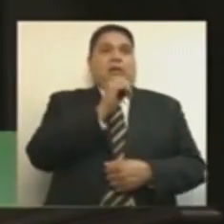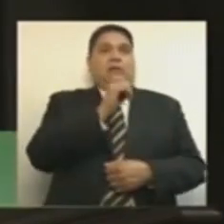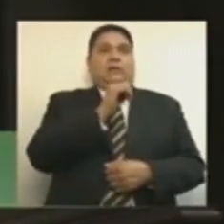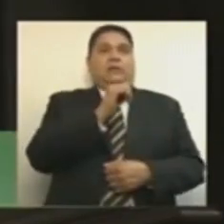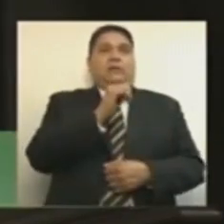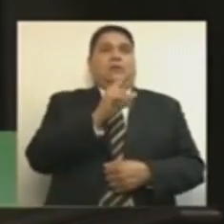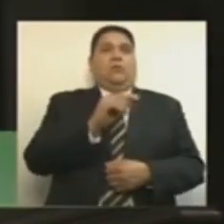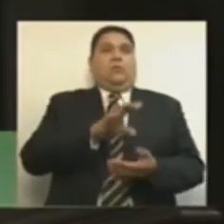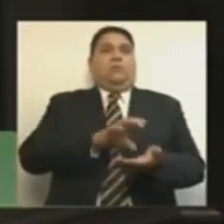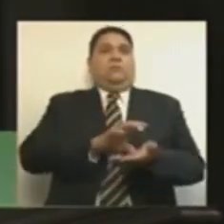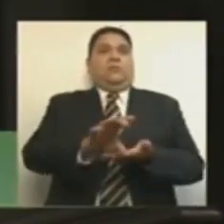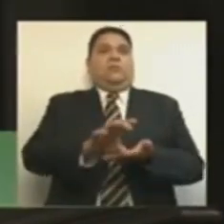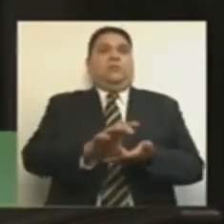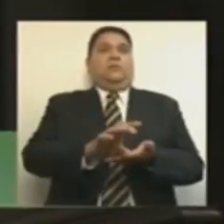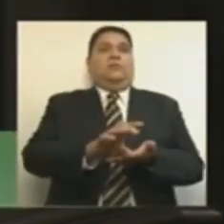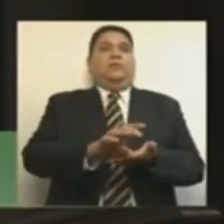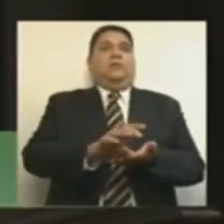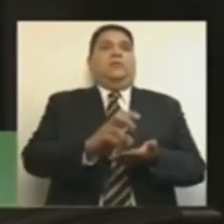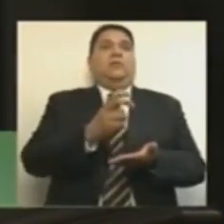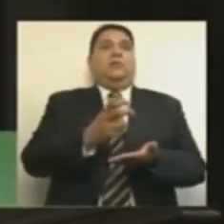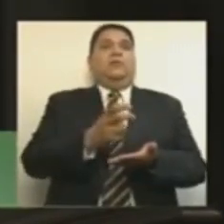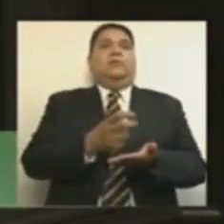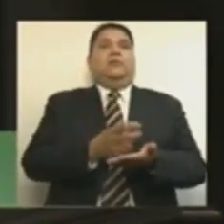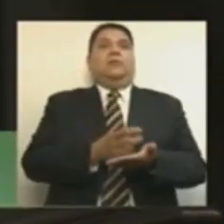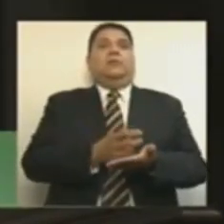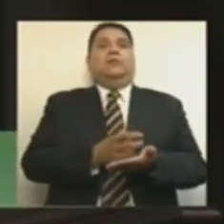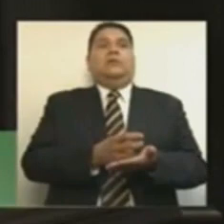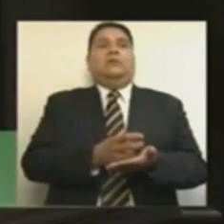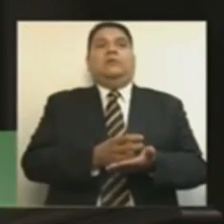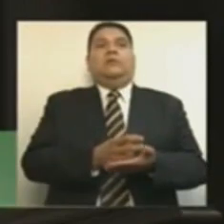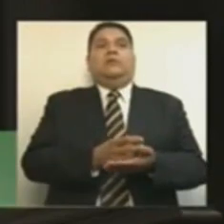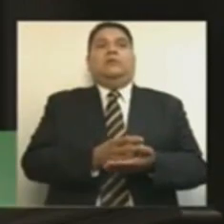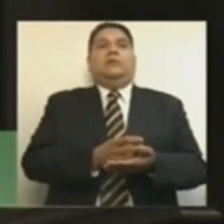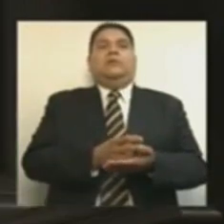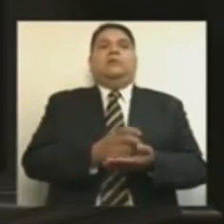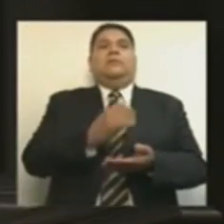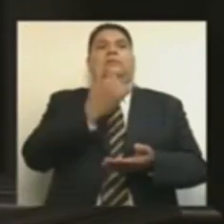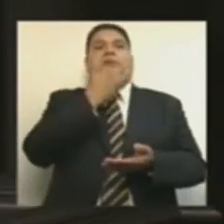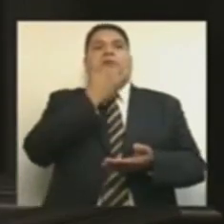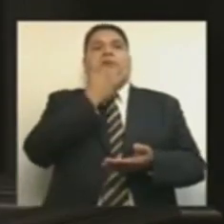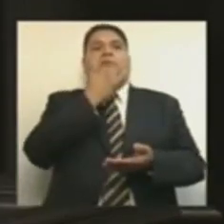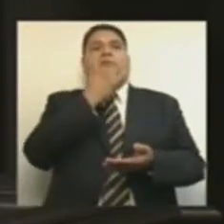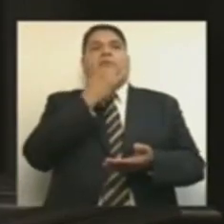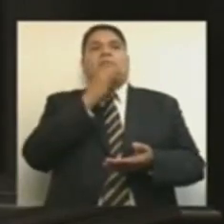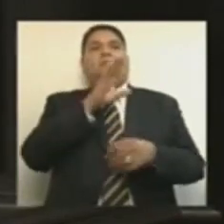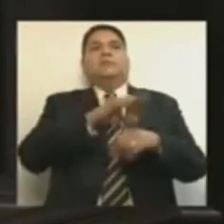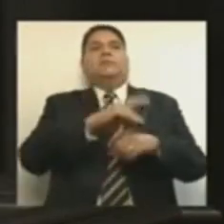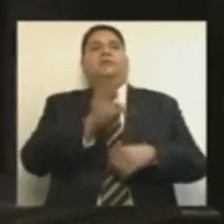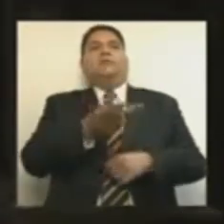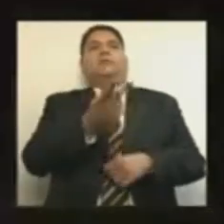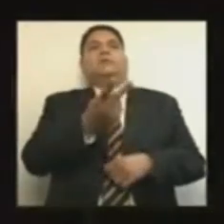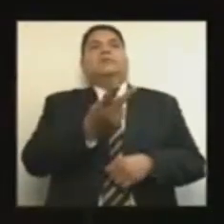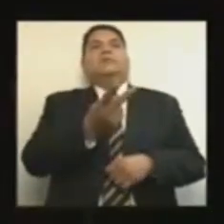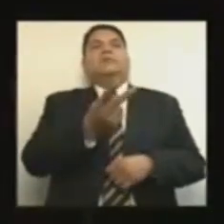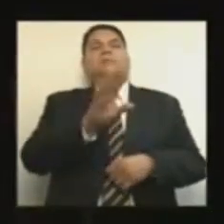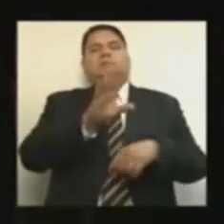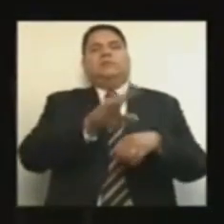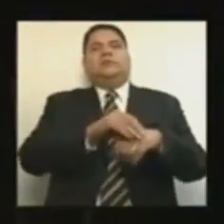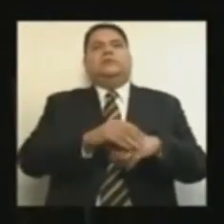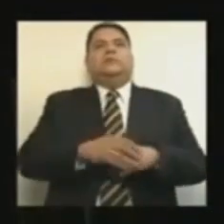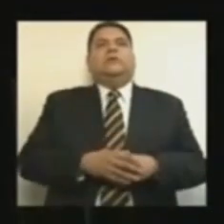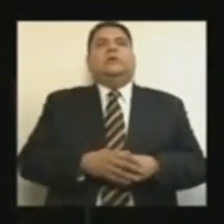transferir esos terrenos, por los intereses... ¿Me permite, senadora? Le solicitamos a la